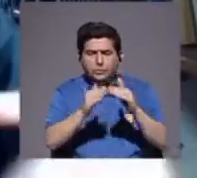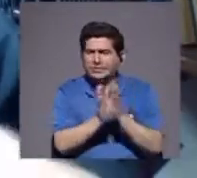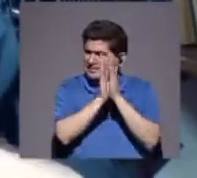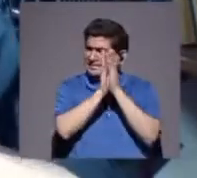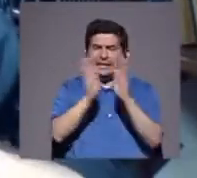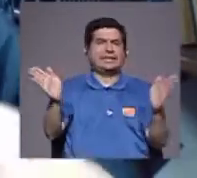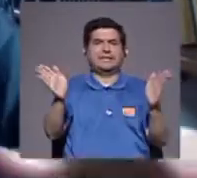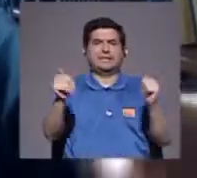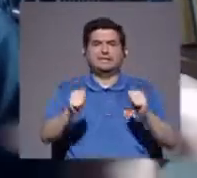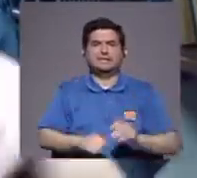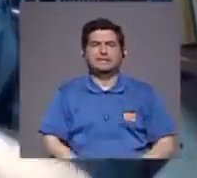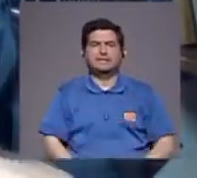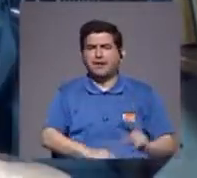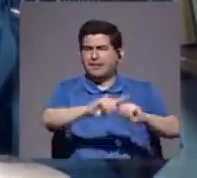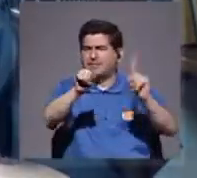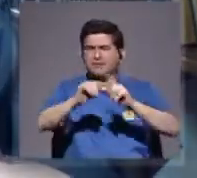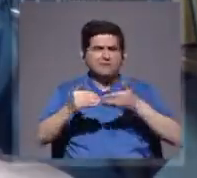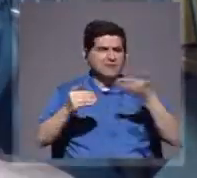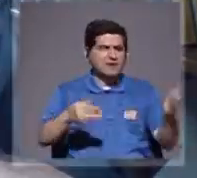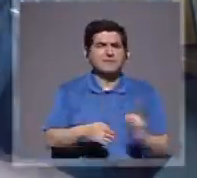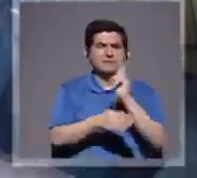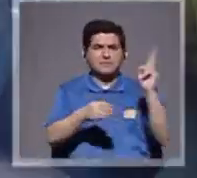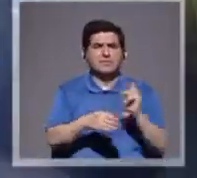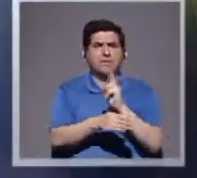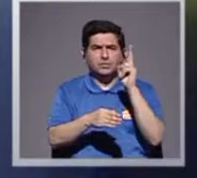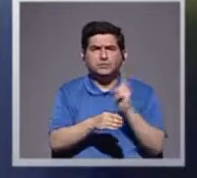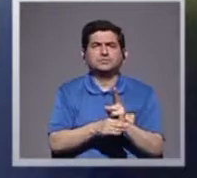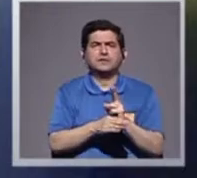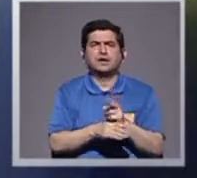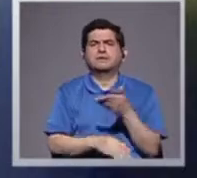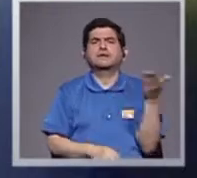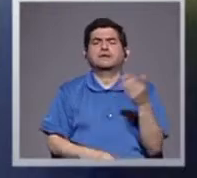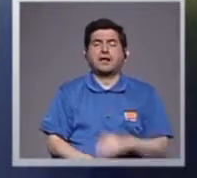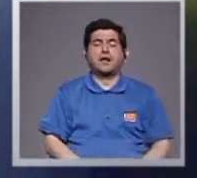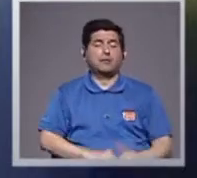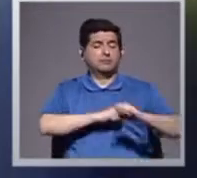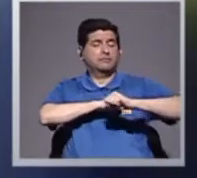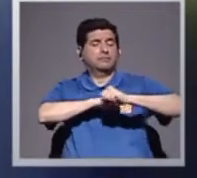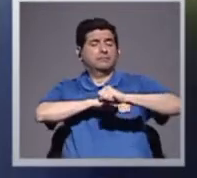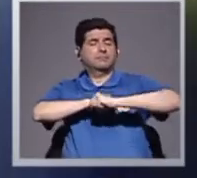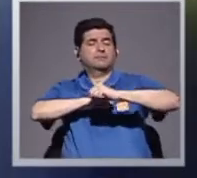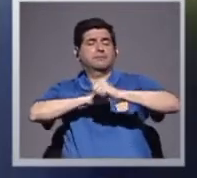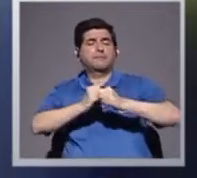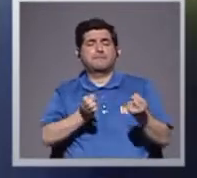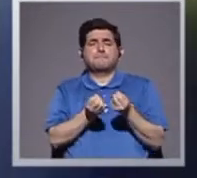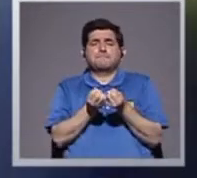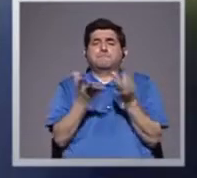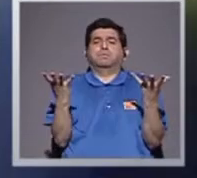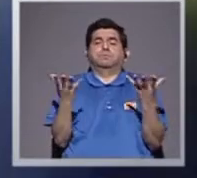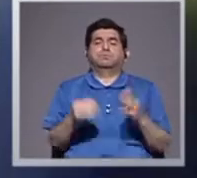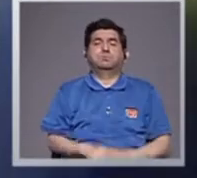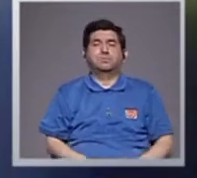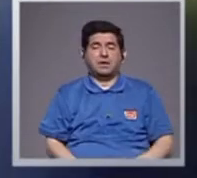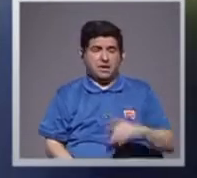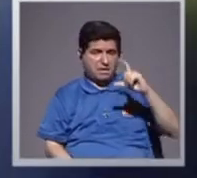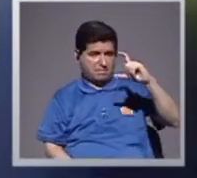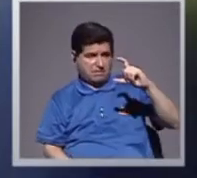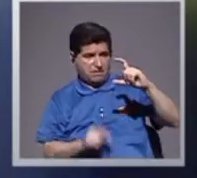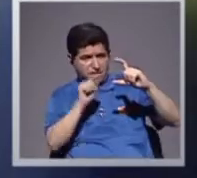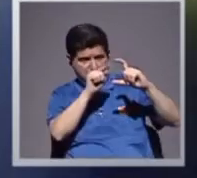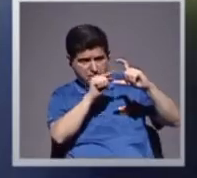general, con múltiples factores, utilizando la propaganda masiva, con las cajetillas,